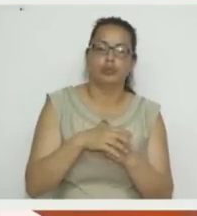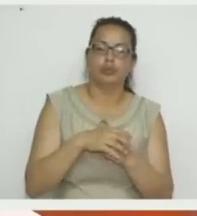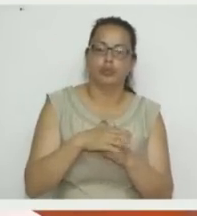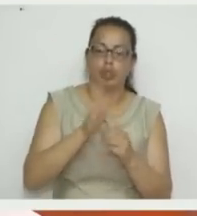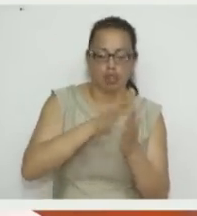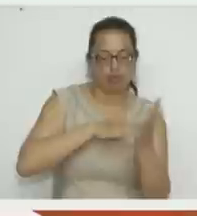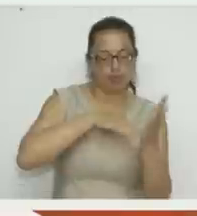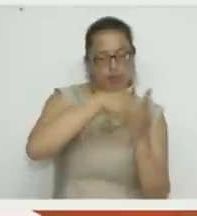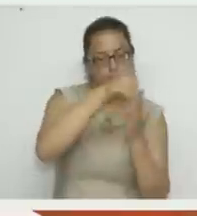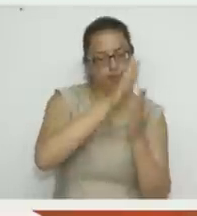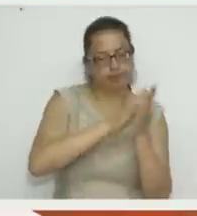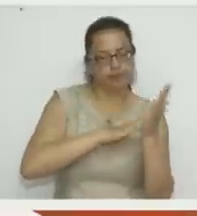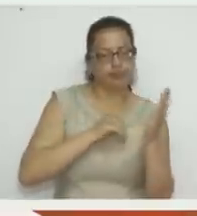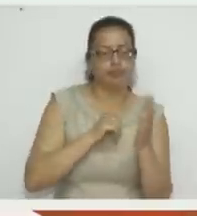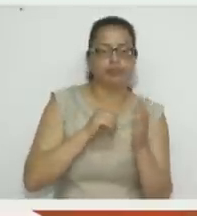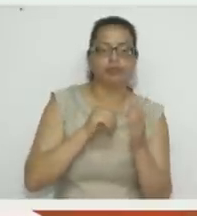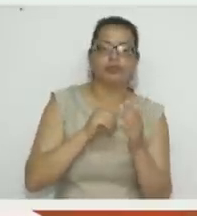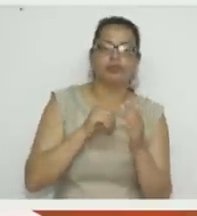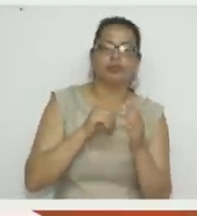Pincel angular.